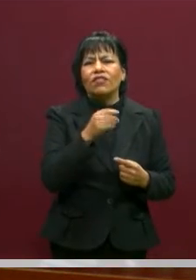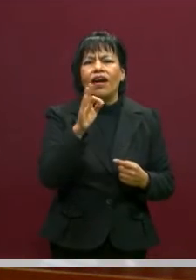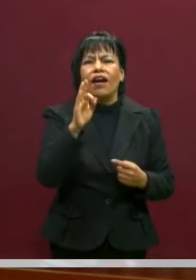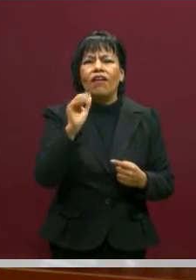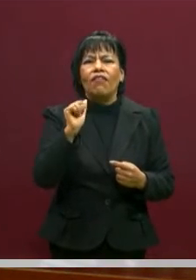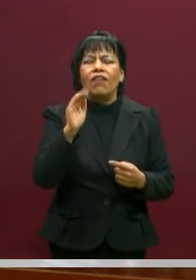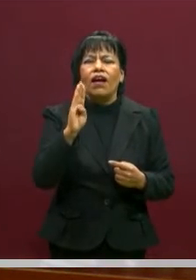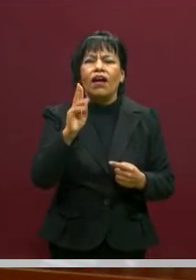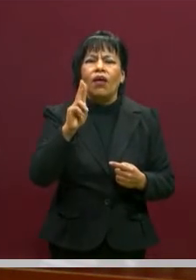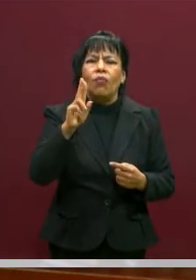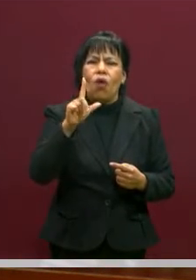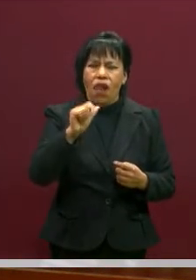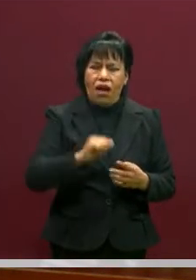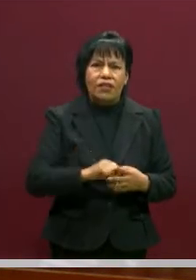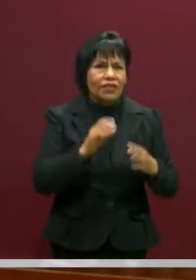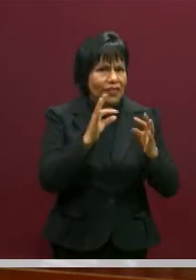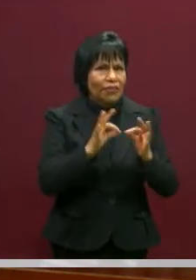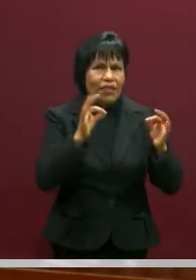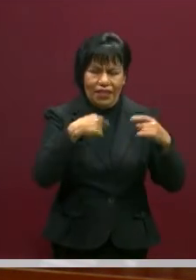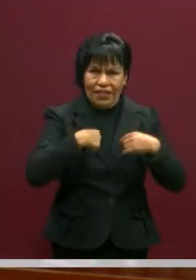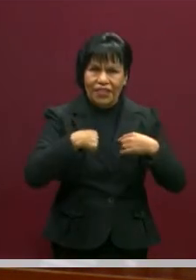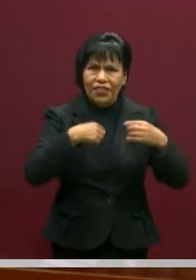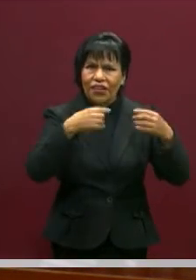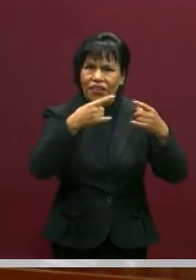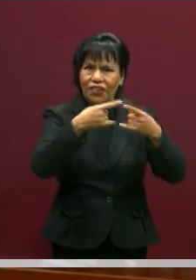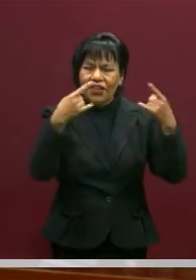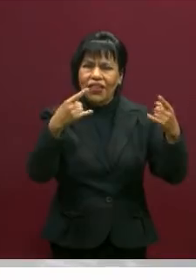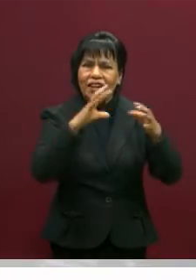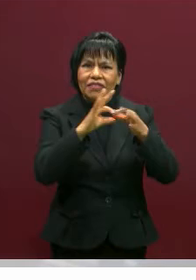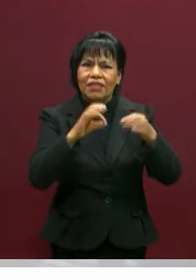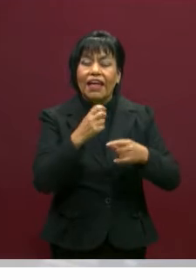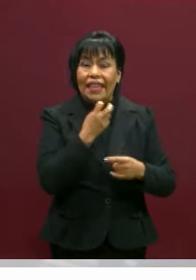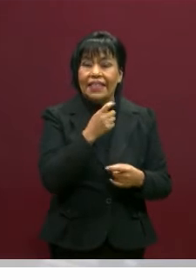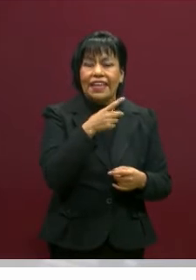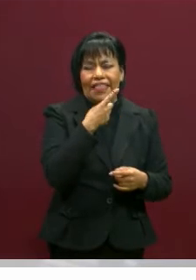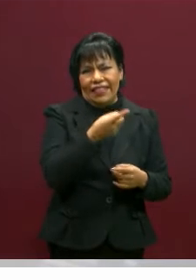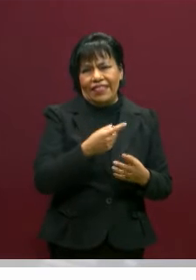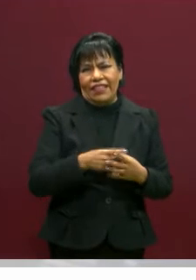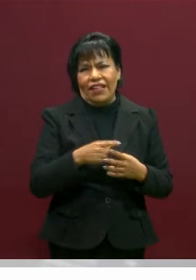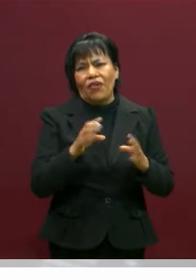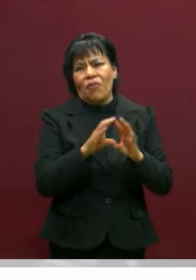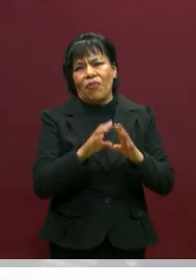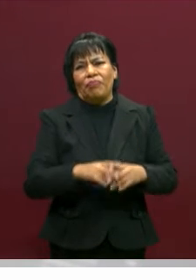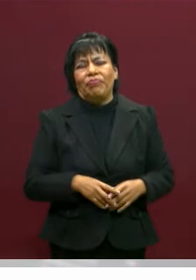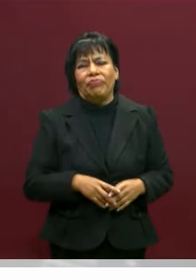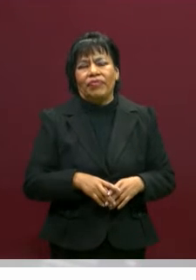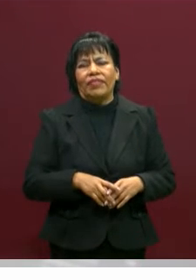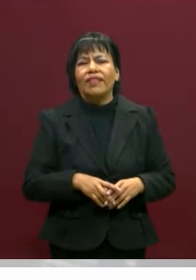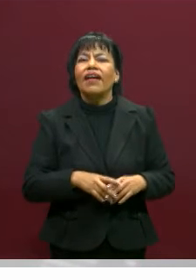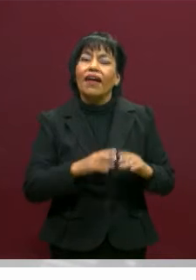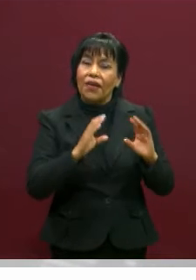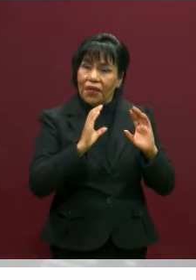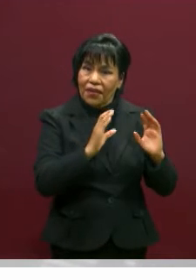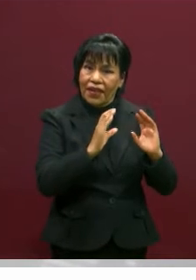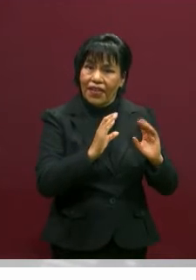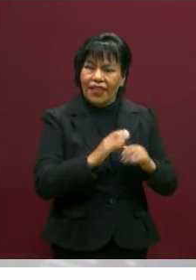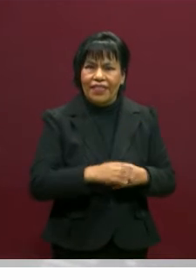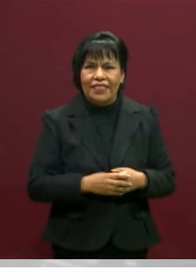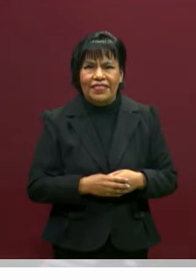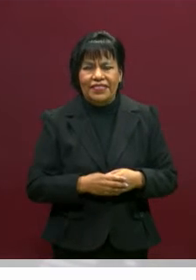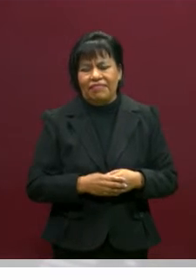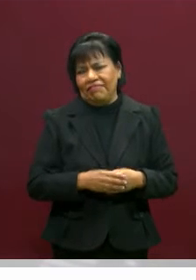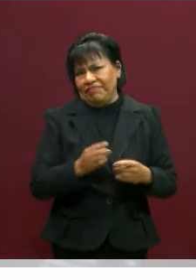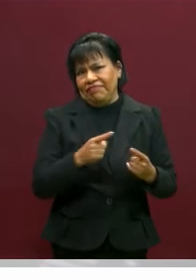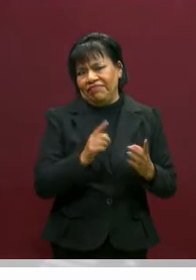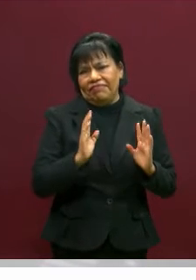Nos da tiempo, nos da tiempo. Sí, sí. Esta fábula dice que era el cuidado. El cuidado, podemos